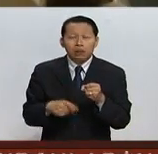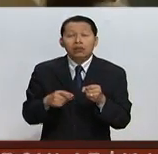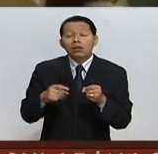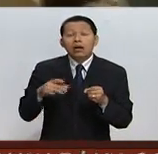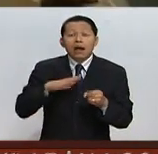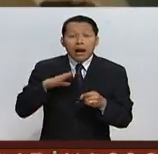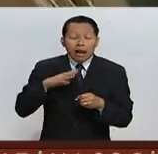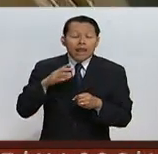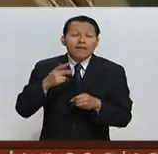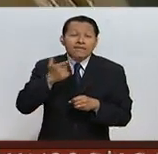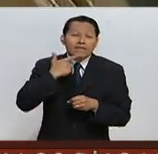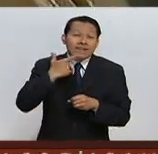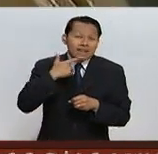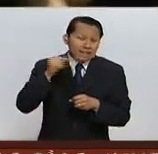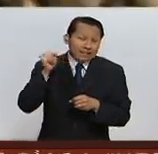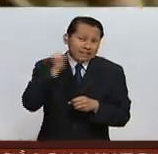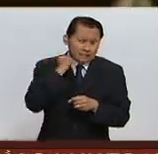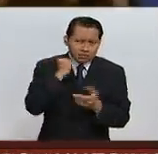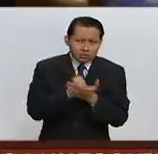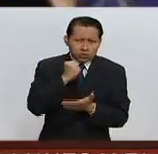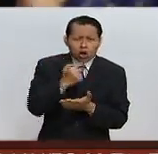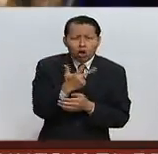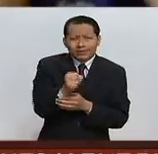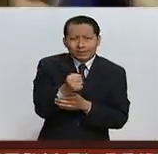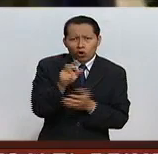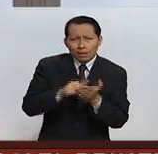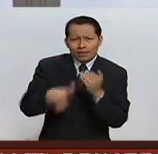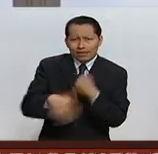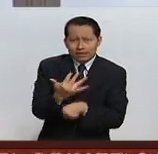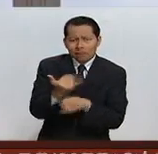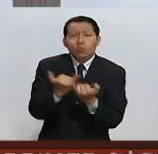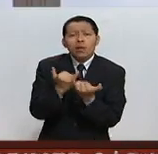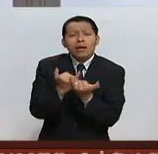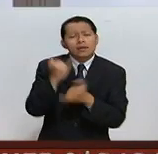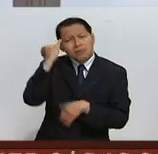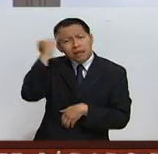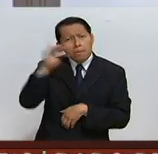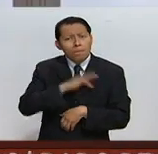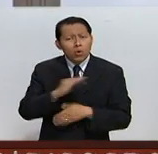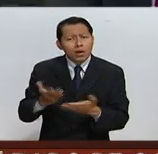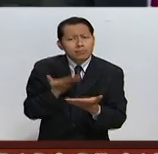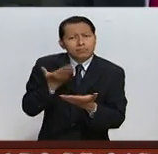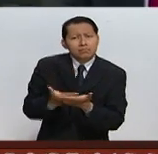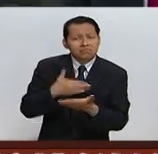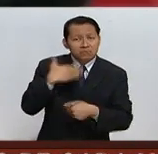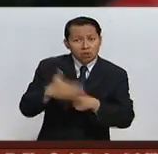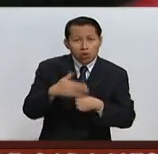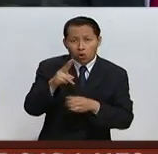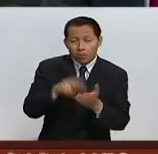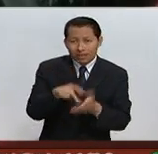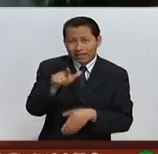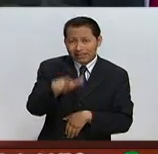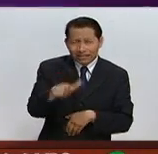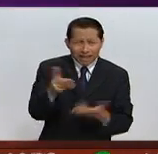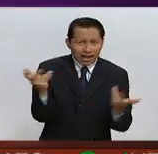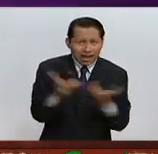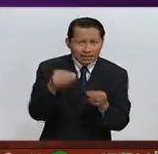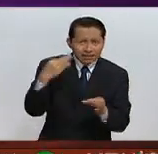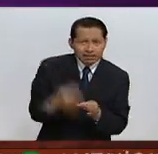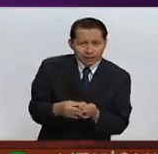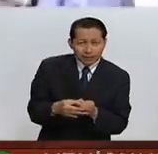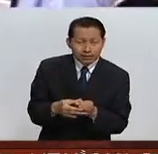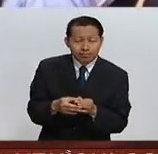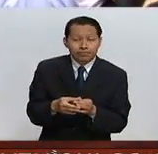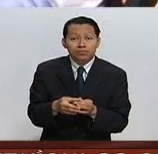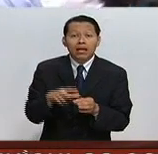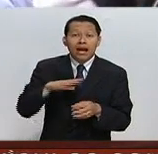el Parlamento Británico el 8 de septiembre de 2015 y se planteaba realizar antes de finalizar 2017. Tras su reelección